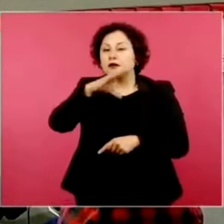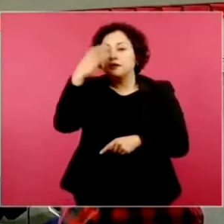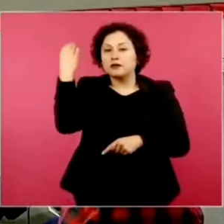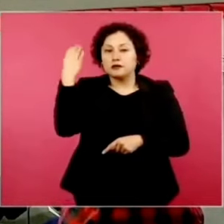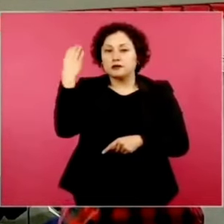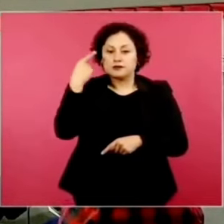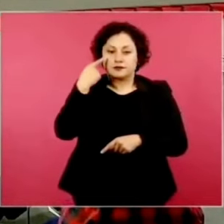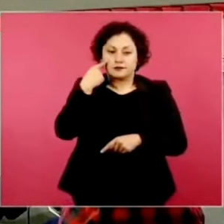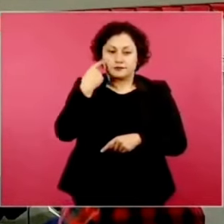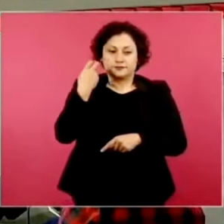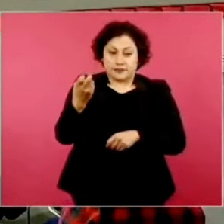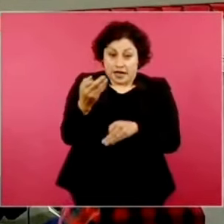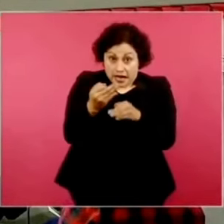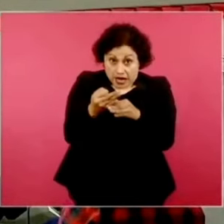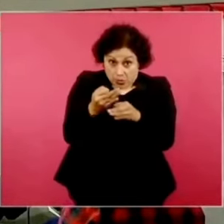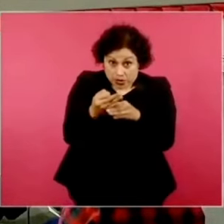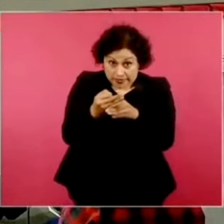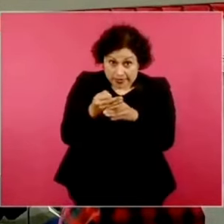Este es hoy, miren.